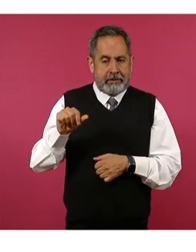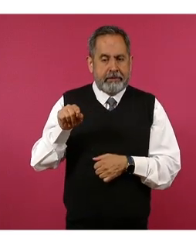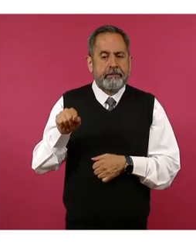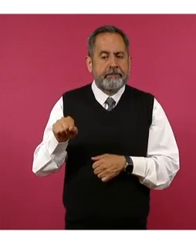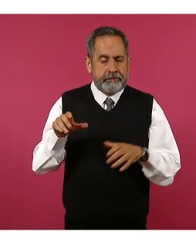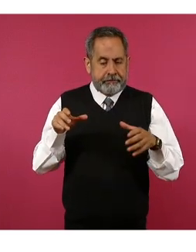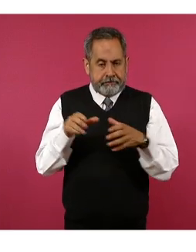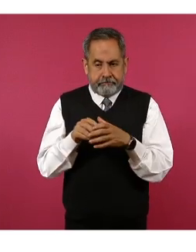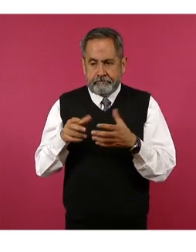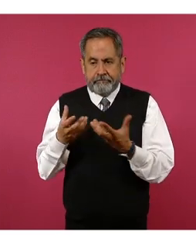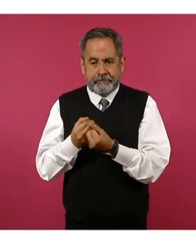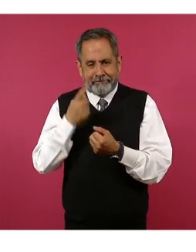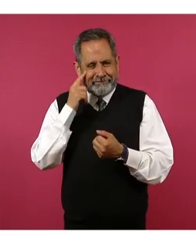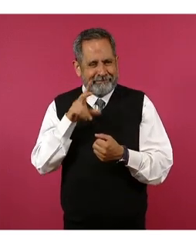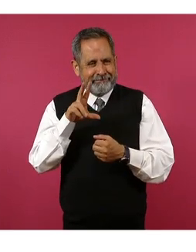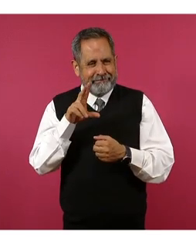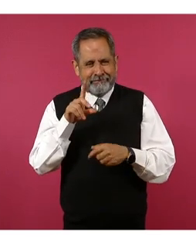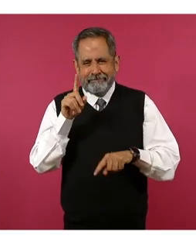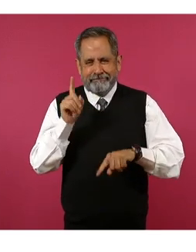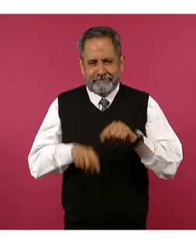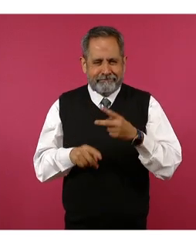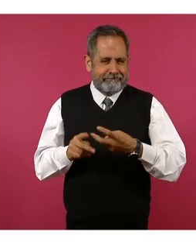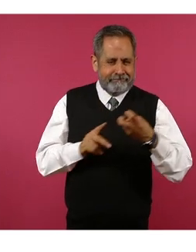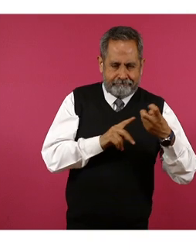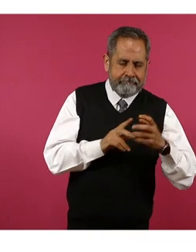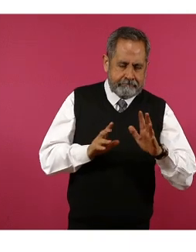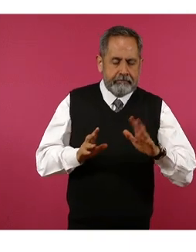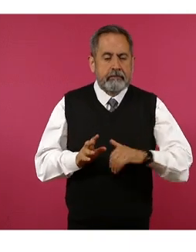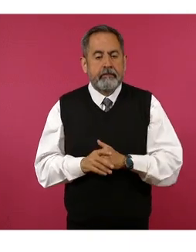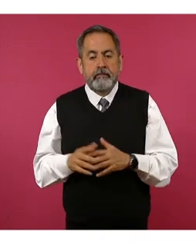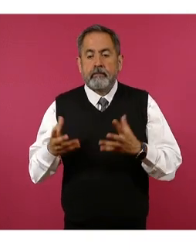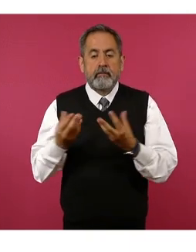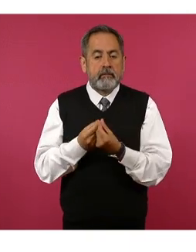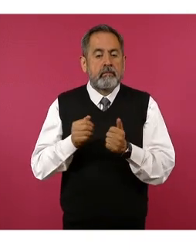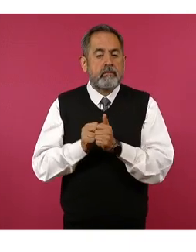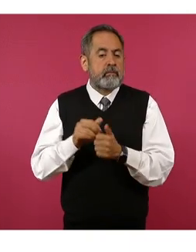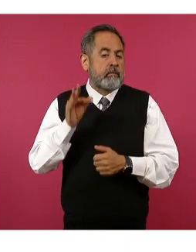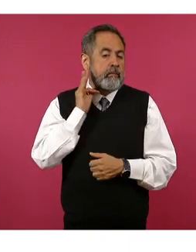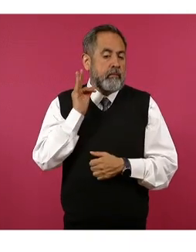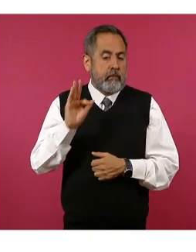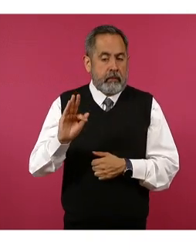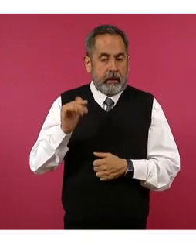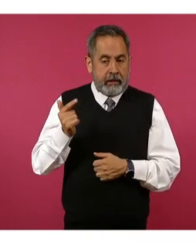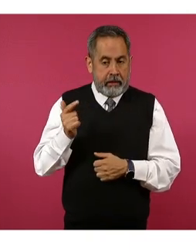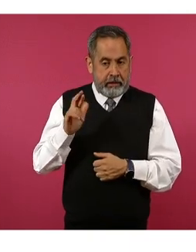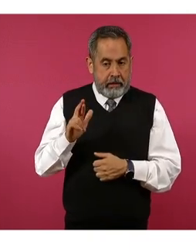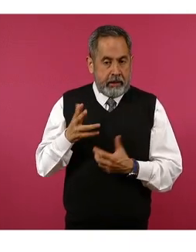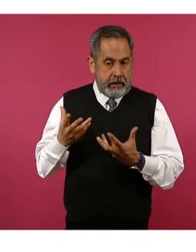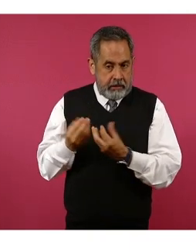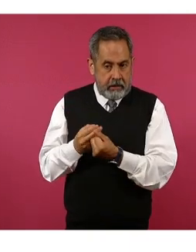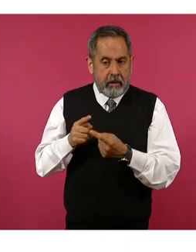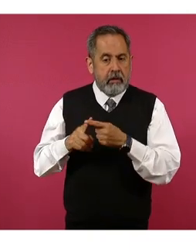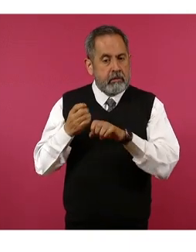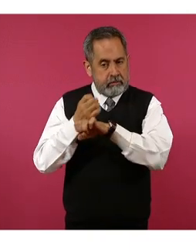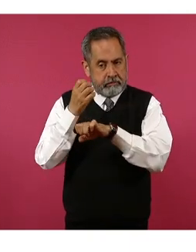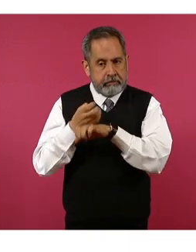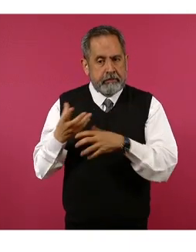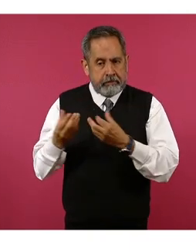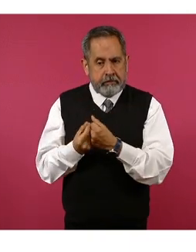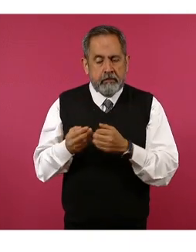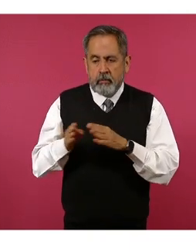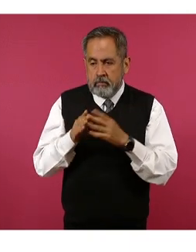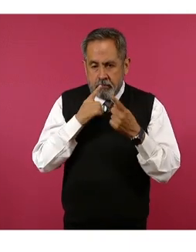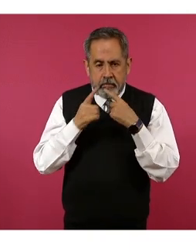antisecuestros de los estados en conjunto con la Fiscalía General de la República, en donde se